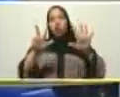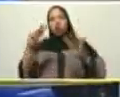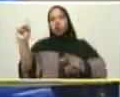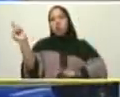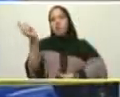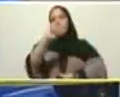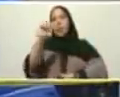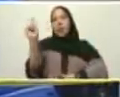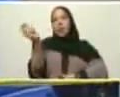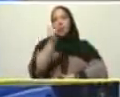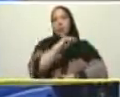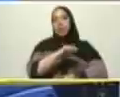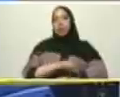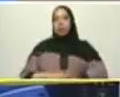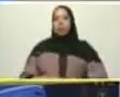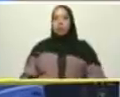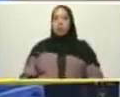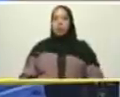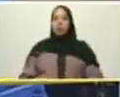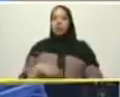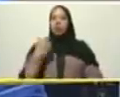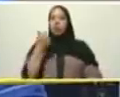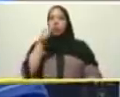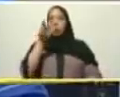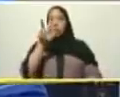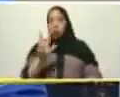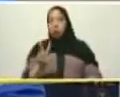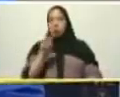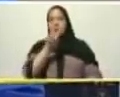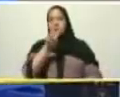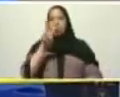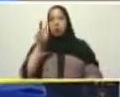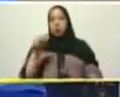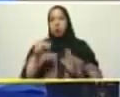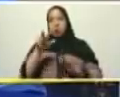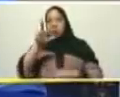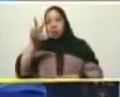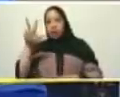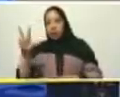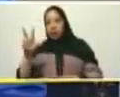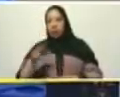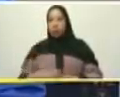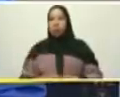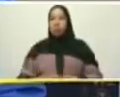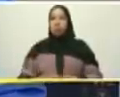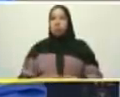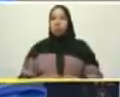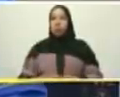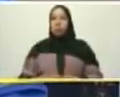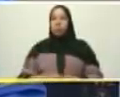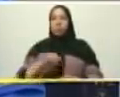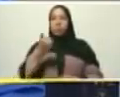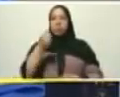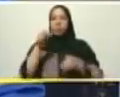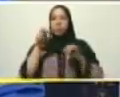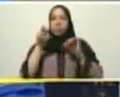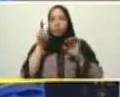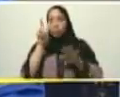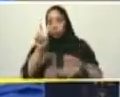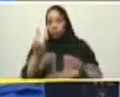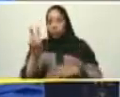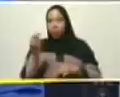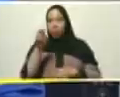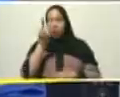doce meses del año dos mil veintitrés veinte meses y doce meses del año dos mil